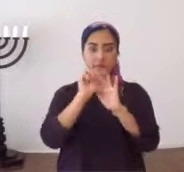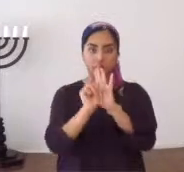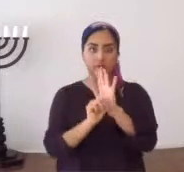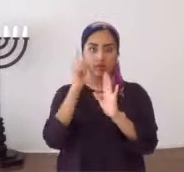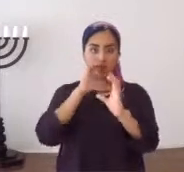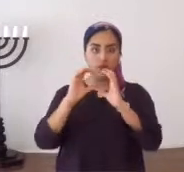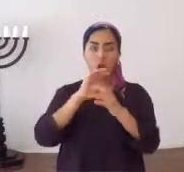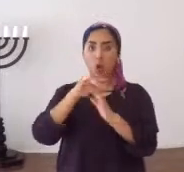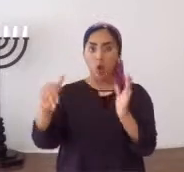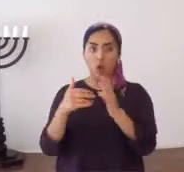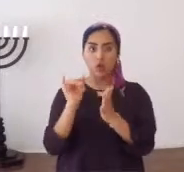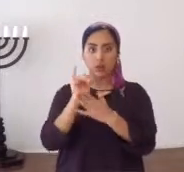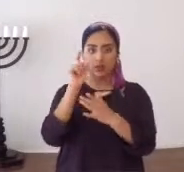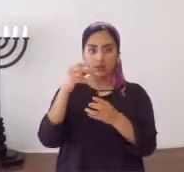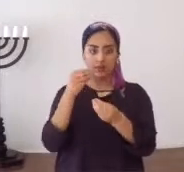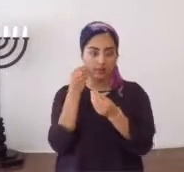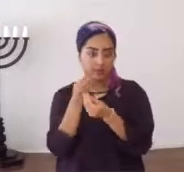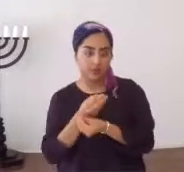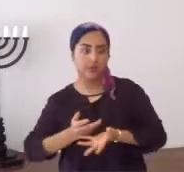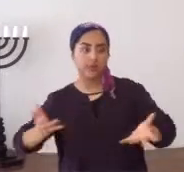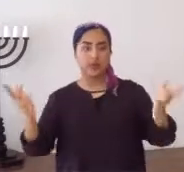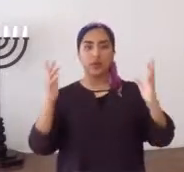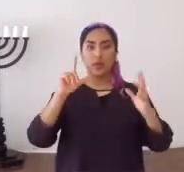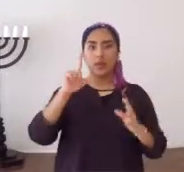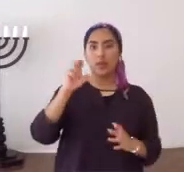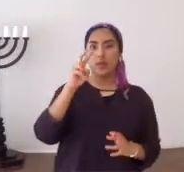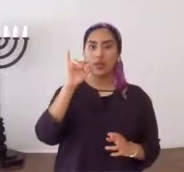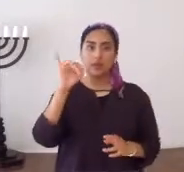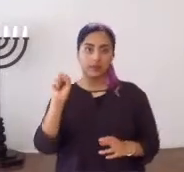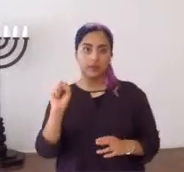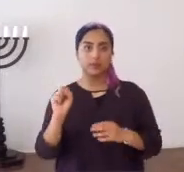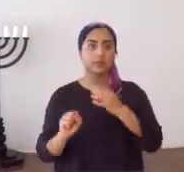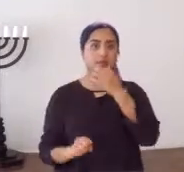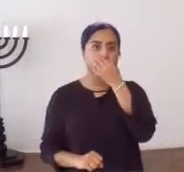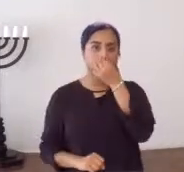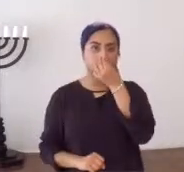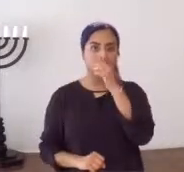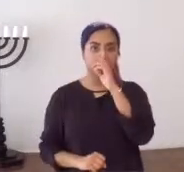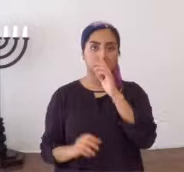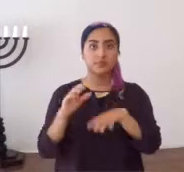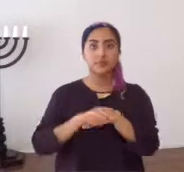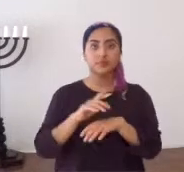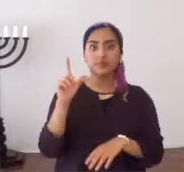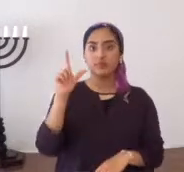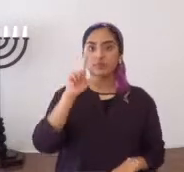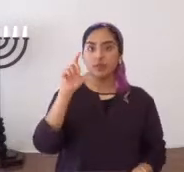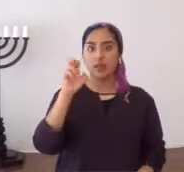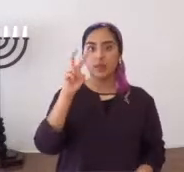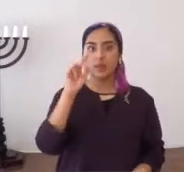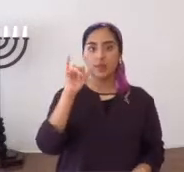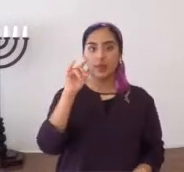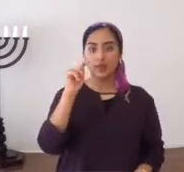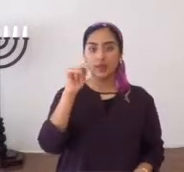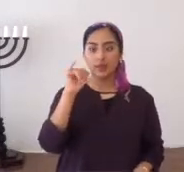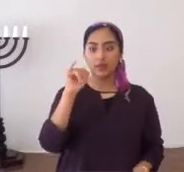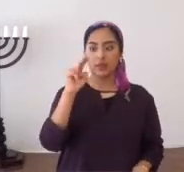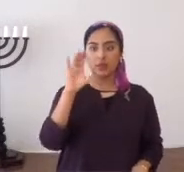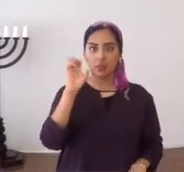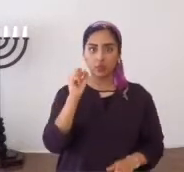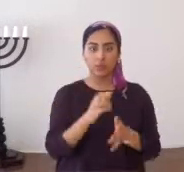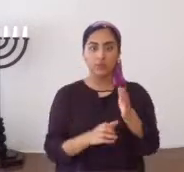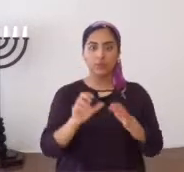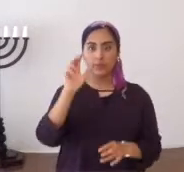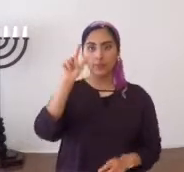Yahweh llamó a Moshe, a Moisés, para hablarle, todas las cosas, que tenía que decirle, a los levitas, a los kwanin, en Levítico